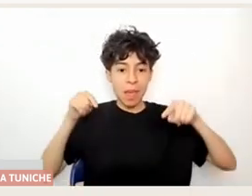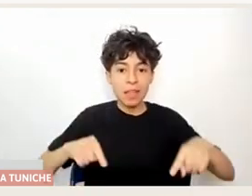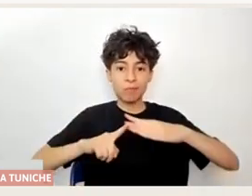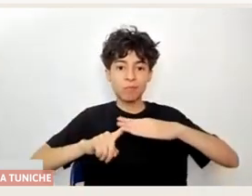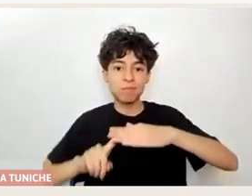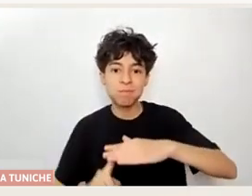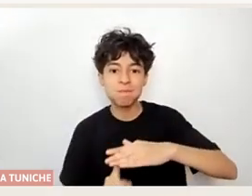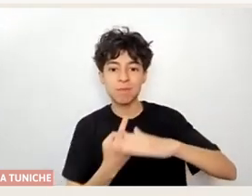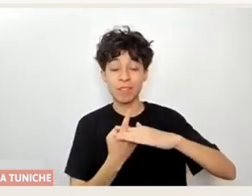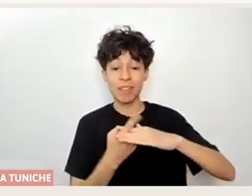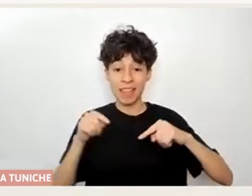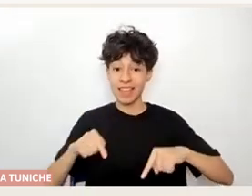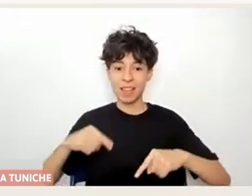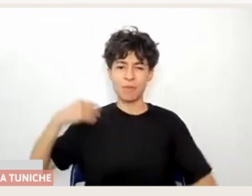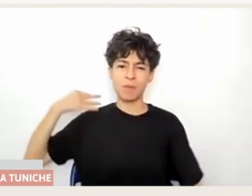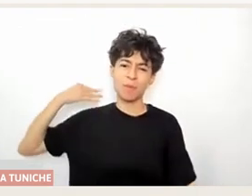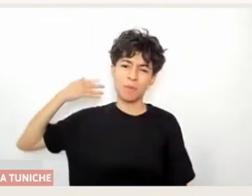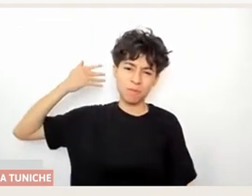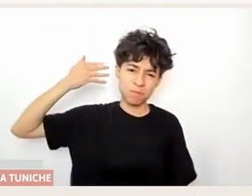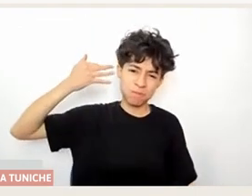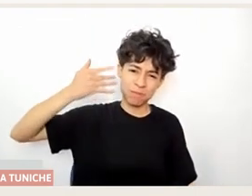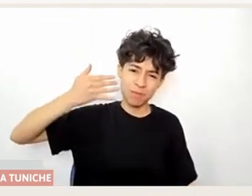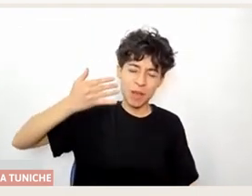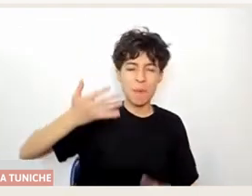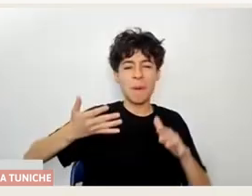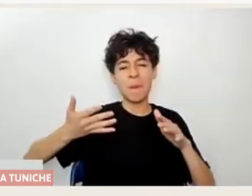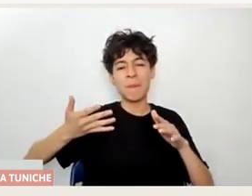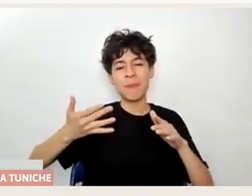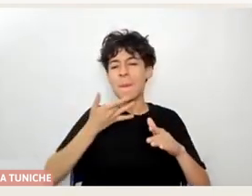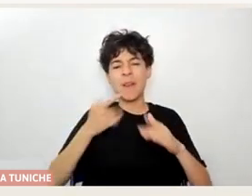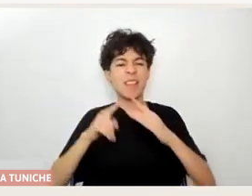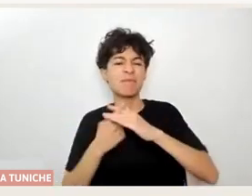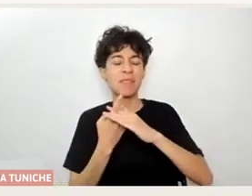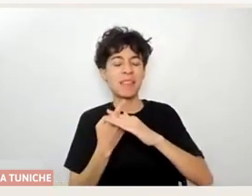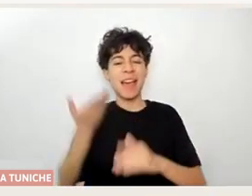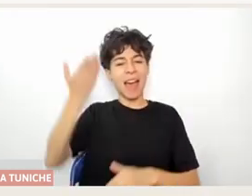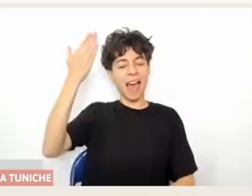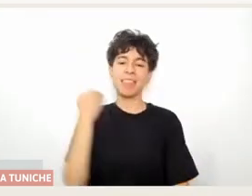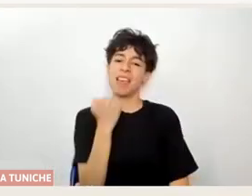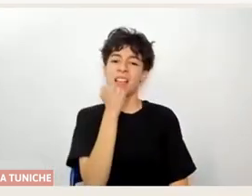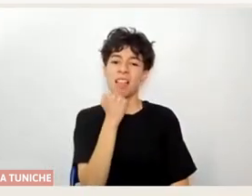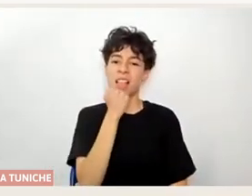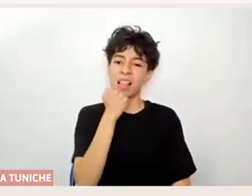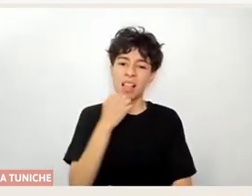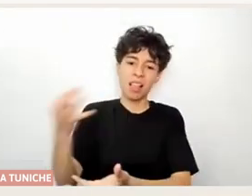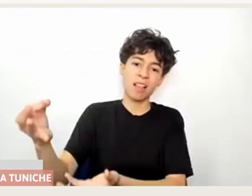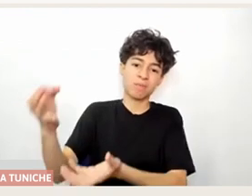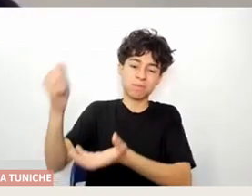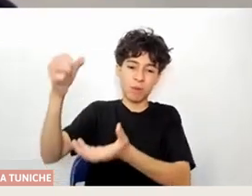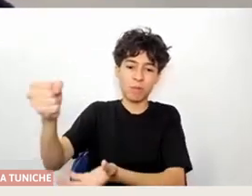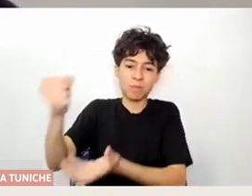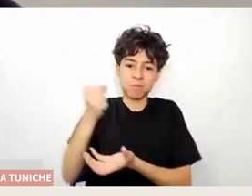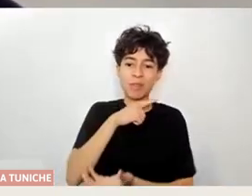¿no?, un camino que llegamos desde, entre comillas, el fracaso o el error. Entonces, a mí me gusta mucho esa idea del